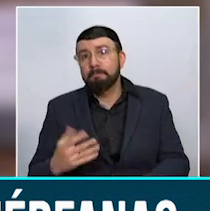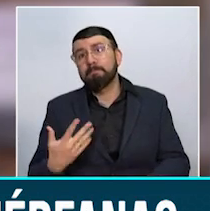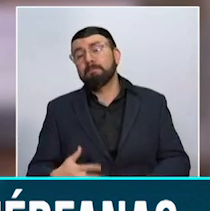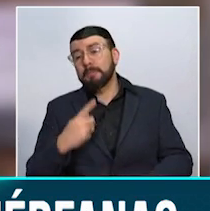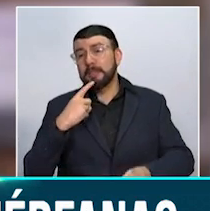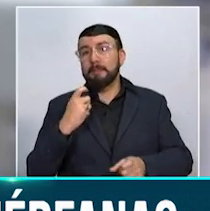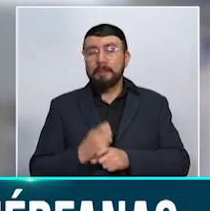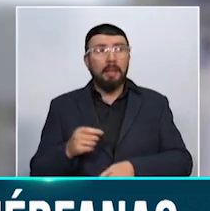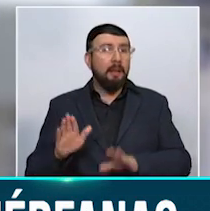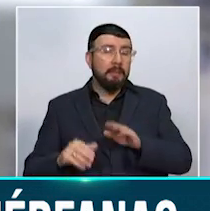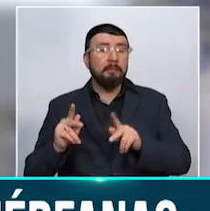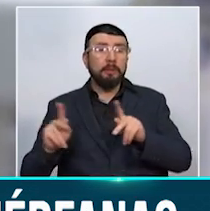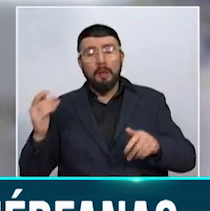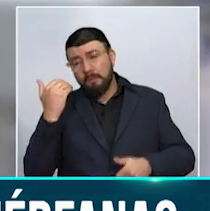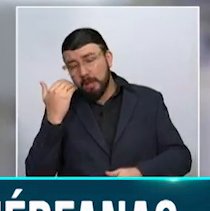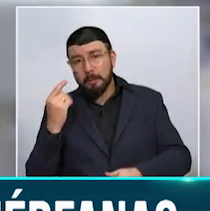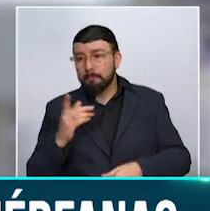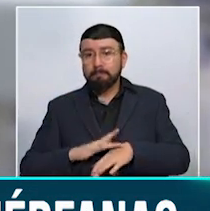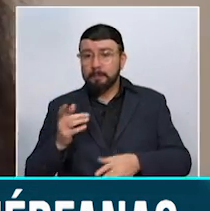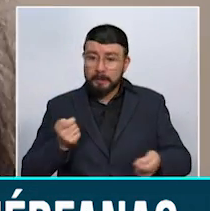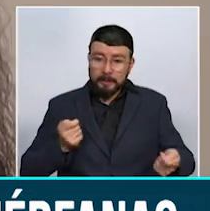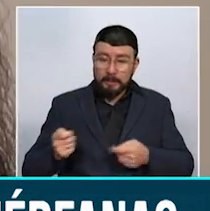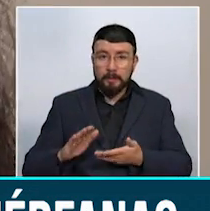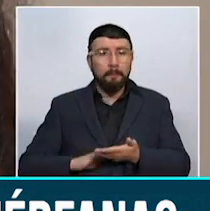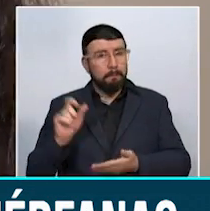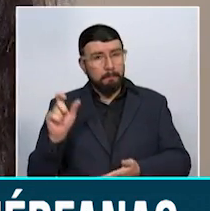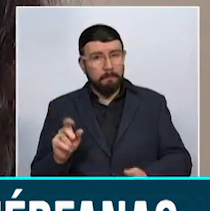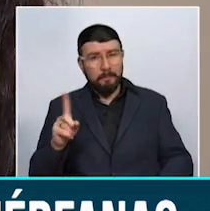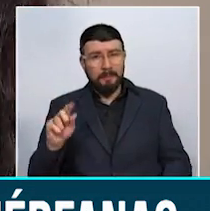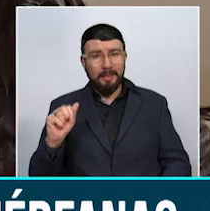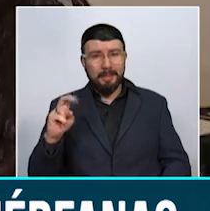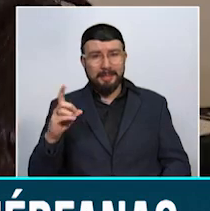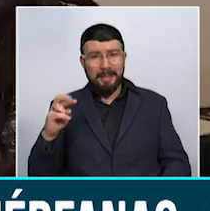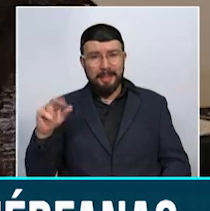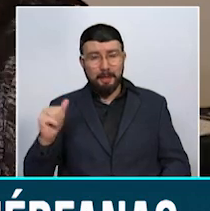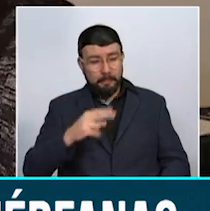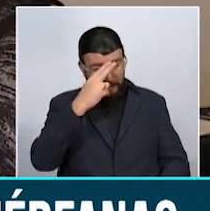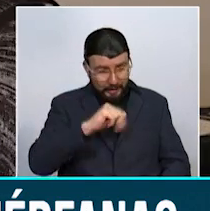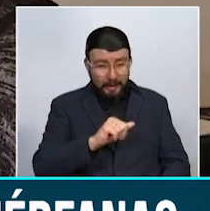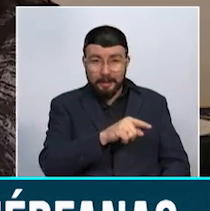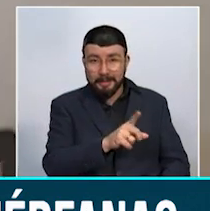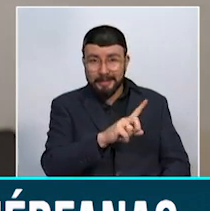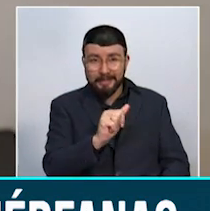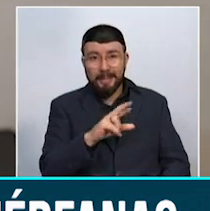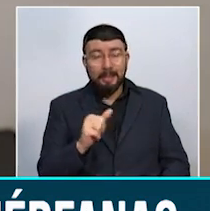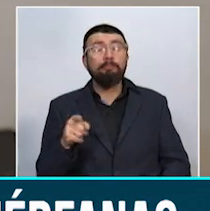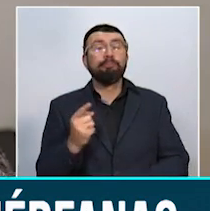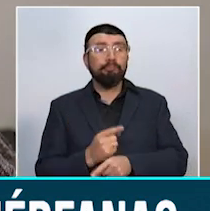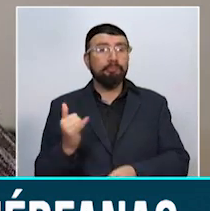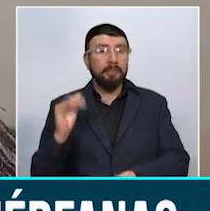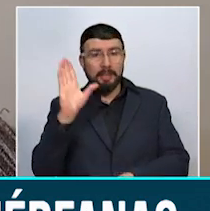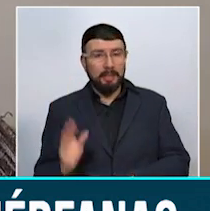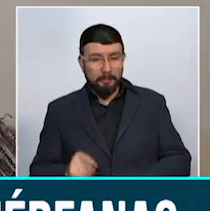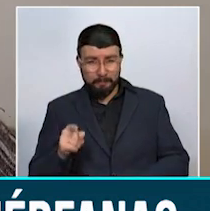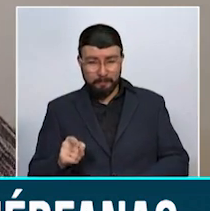las que tienen que luchar los pacientes y sus familias. Sandra y su hija Sara son uno de esos casos que se registran en el Quindío. Mi hija se llama